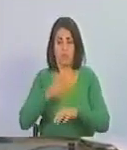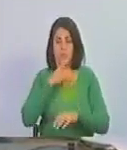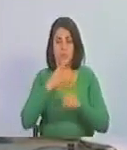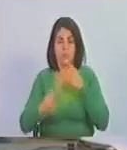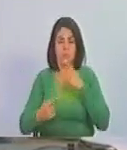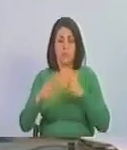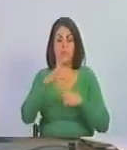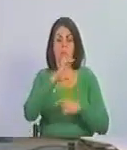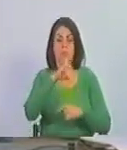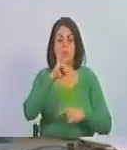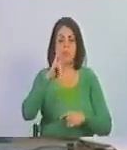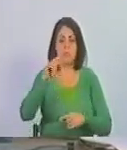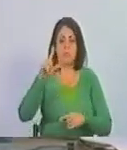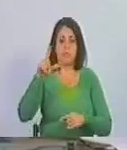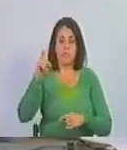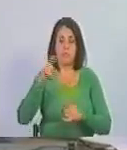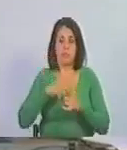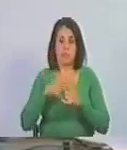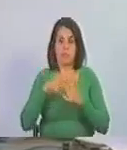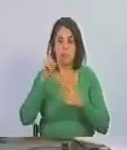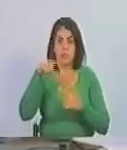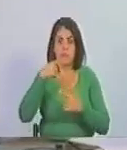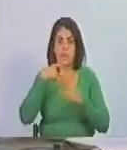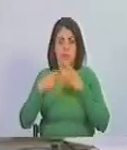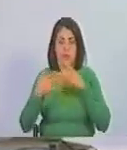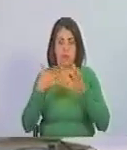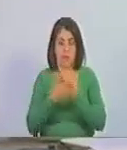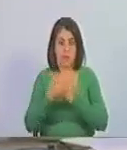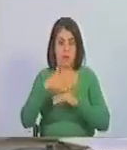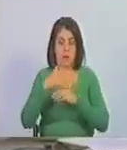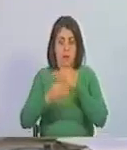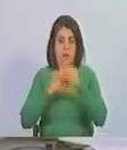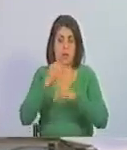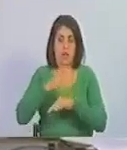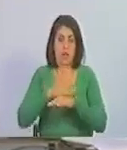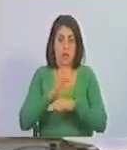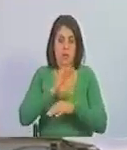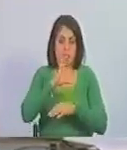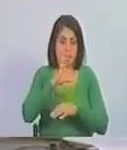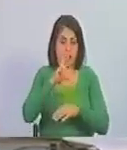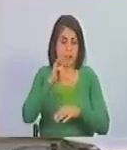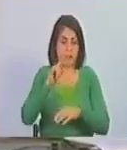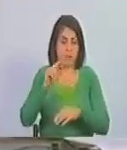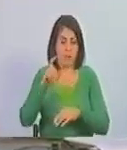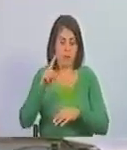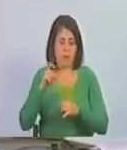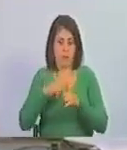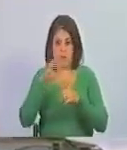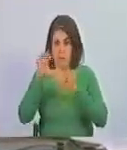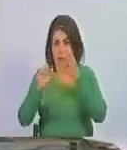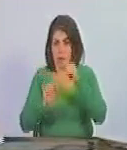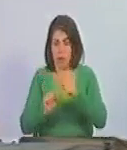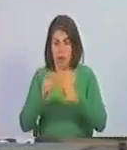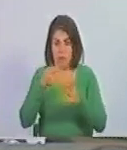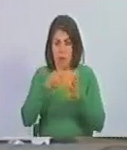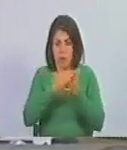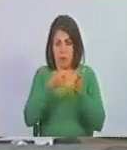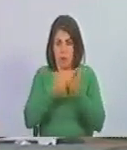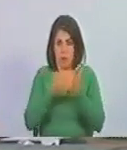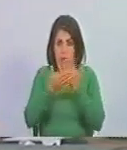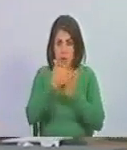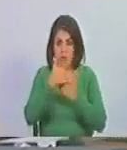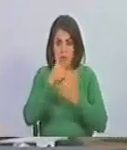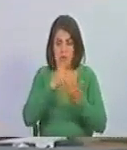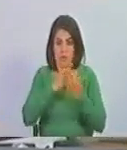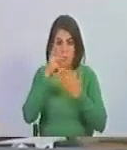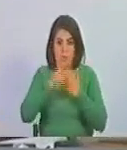con Cristalex y que además ni siquiera le pertenece a Cristalex porque fue comprada por unos fondos buitres esa